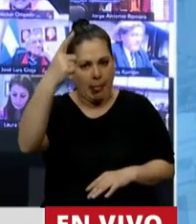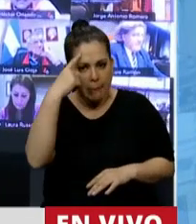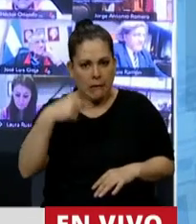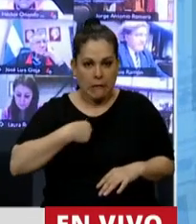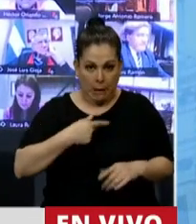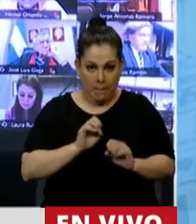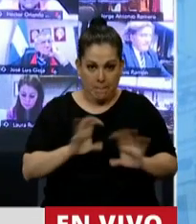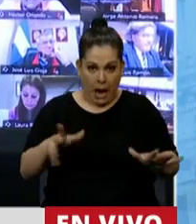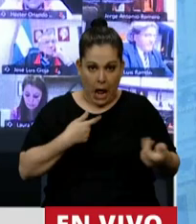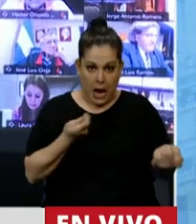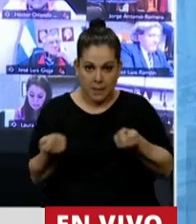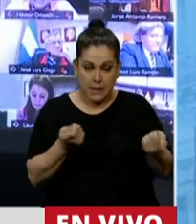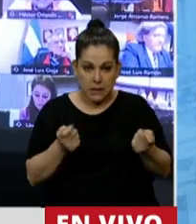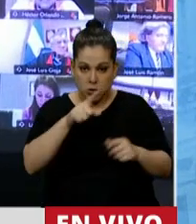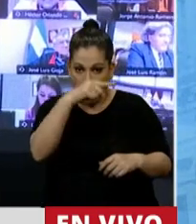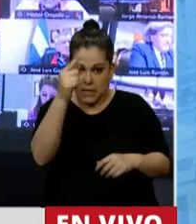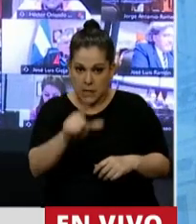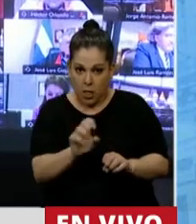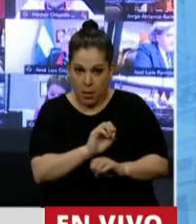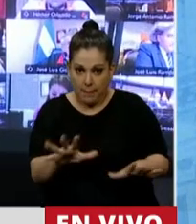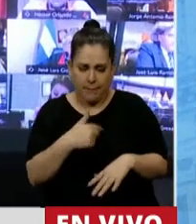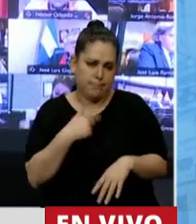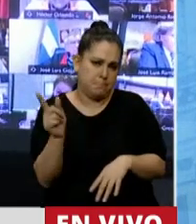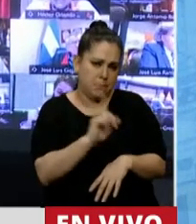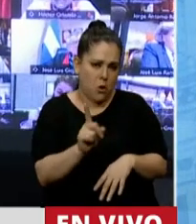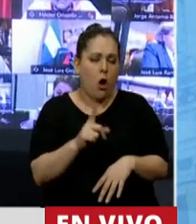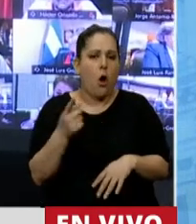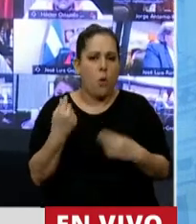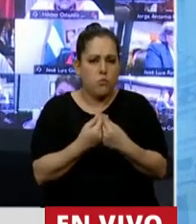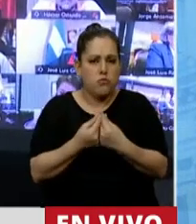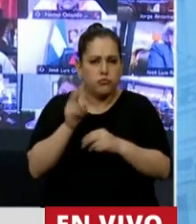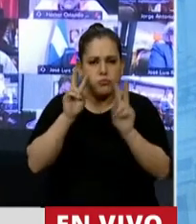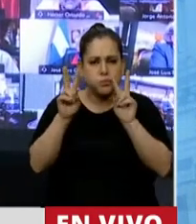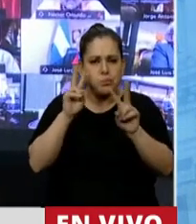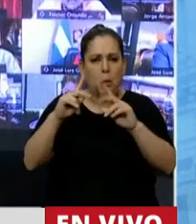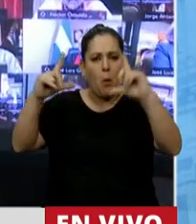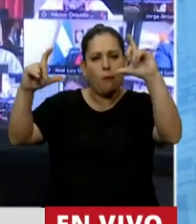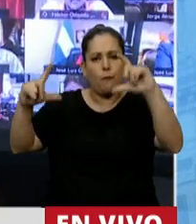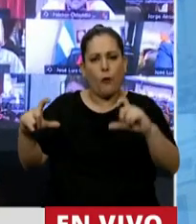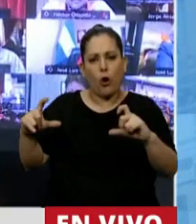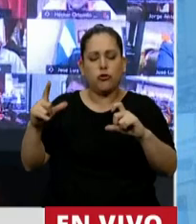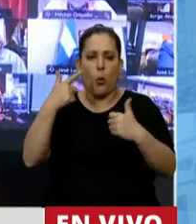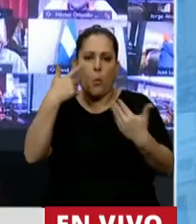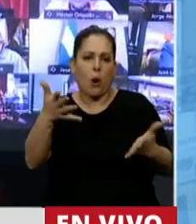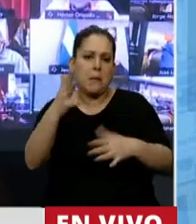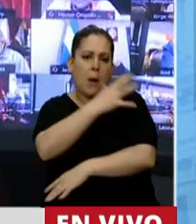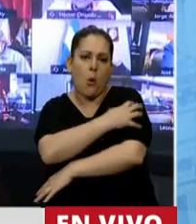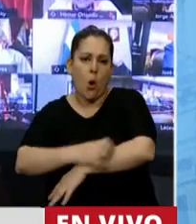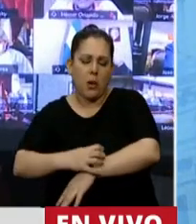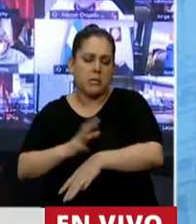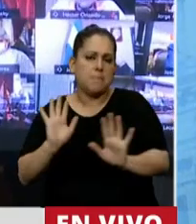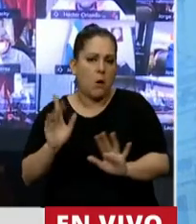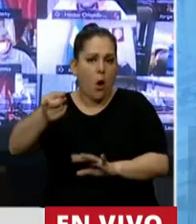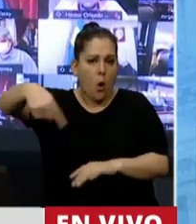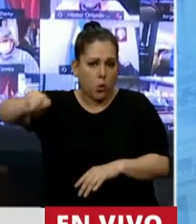todos administrado mal el Estado. Les digo porque muchos mostraban fotos ahí de la pobreza que nos interpela a todos. Ustedes